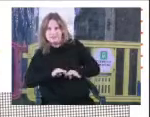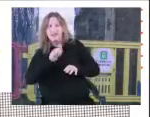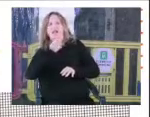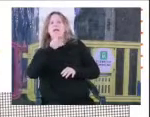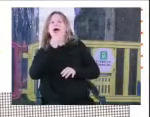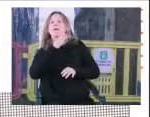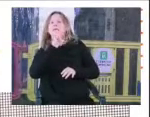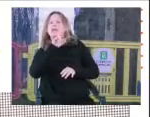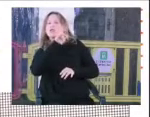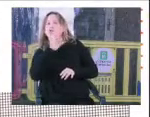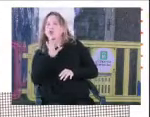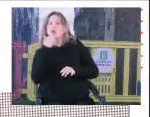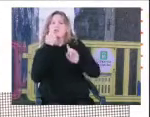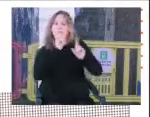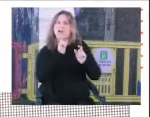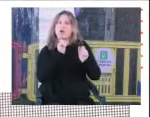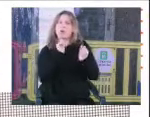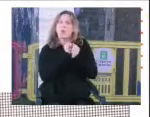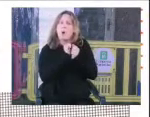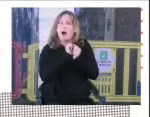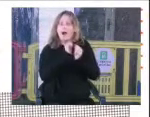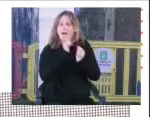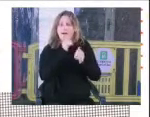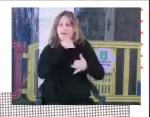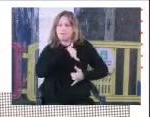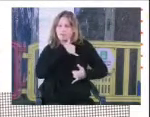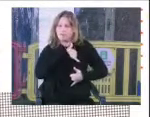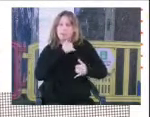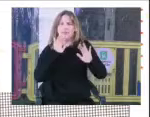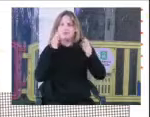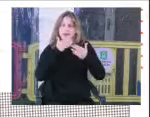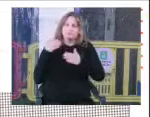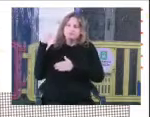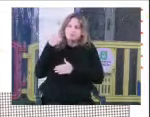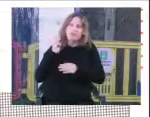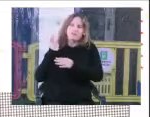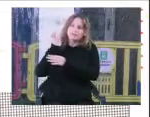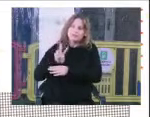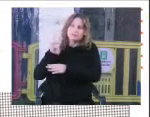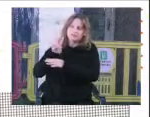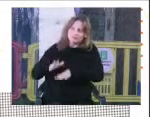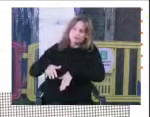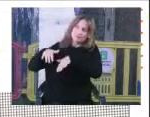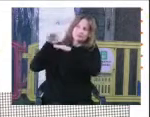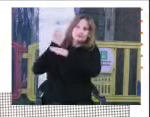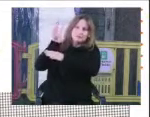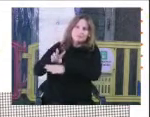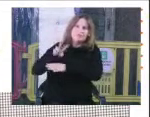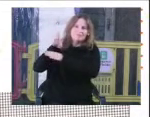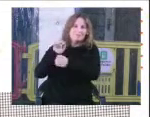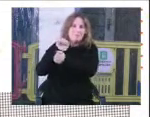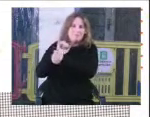cárceles, en cuarteles, crecimos yendo a ver a nuestras madres y a nuestros padres a los